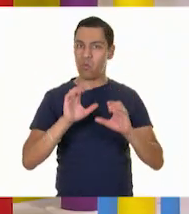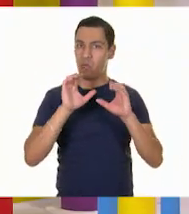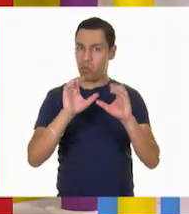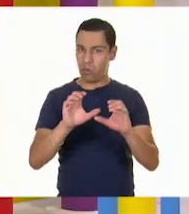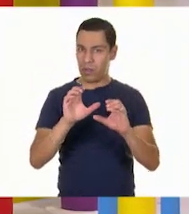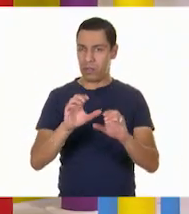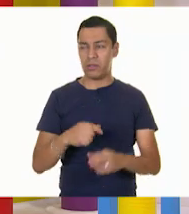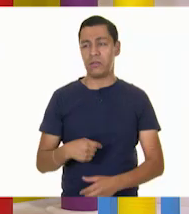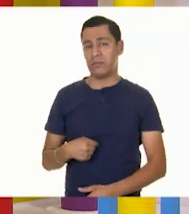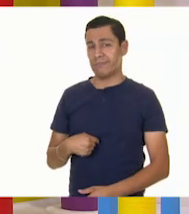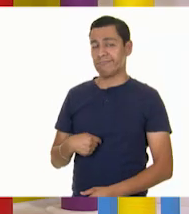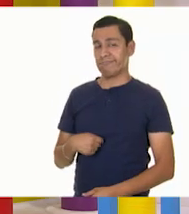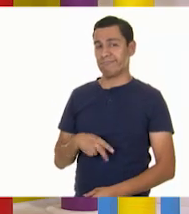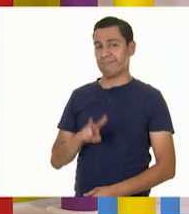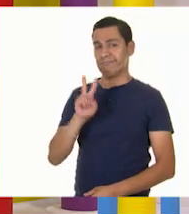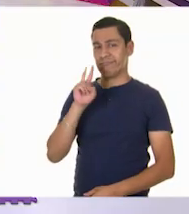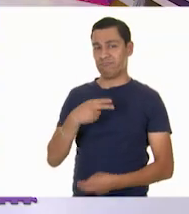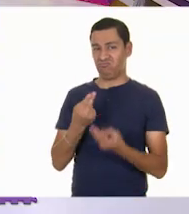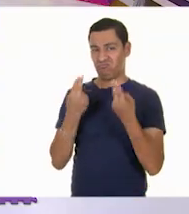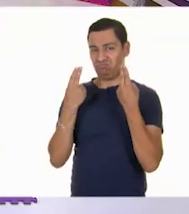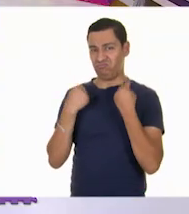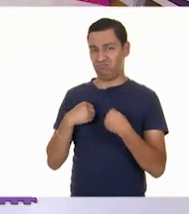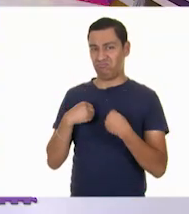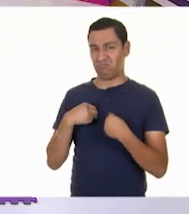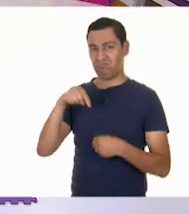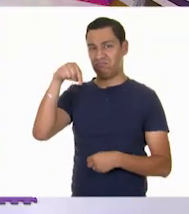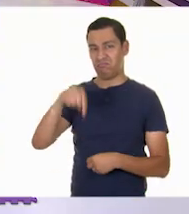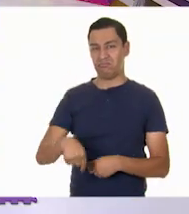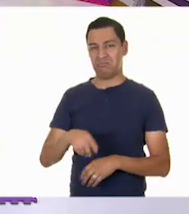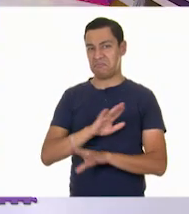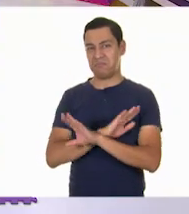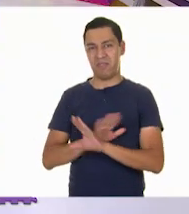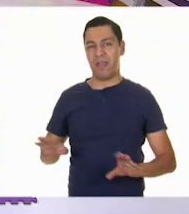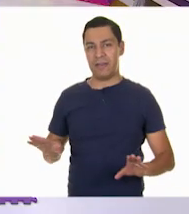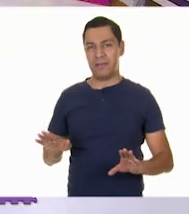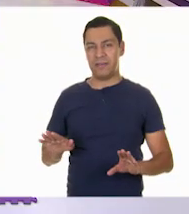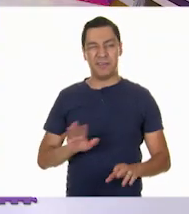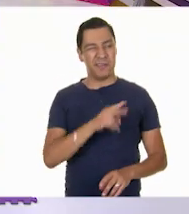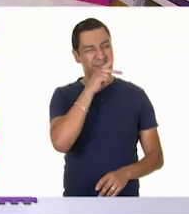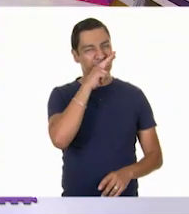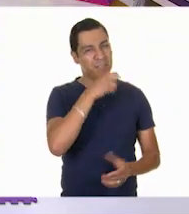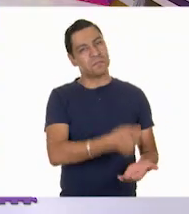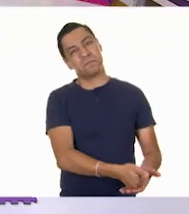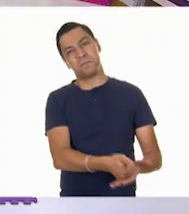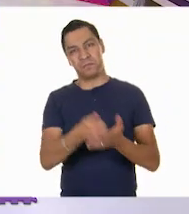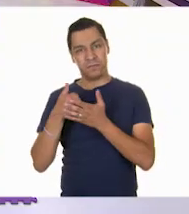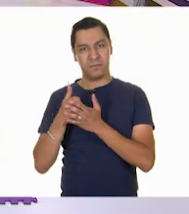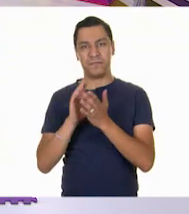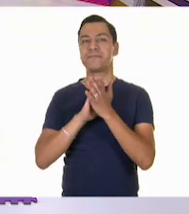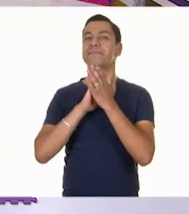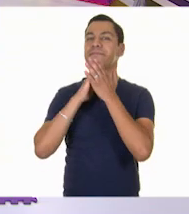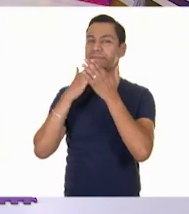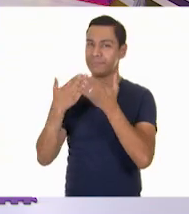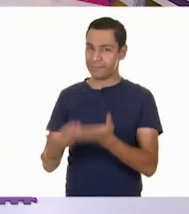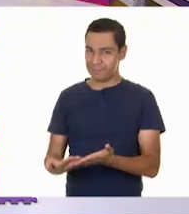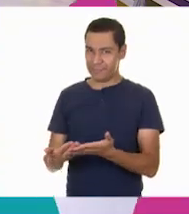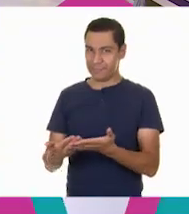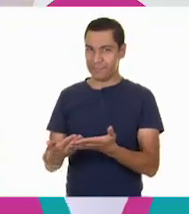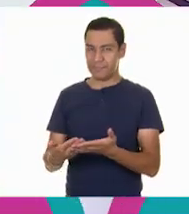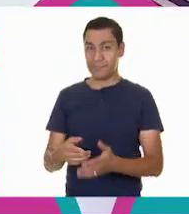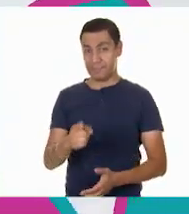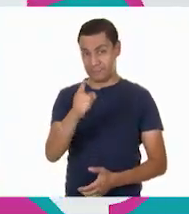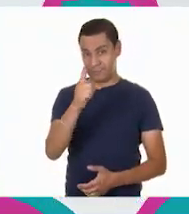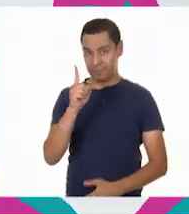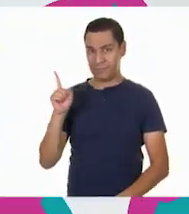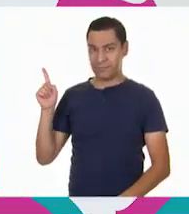con mi balón. No te preocupes, Pepe. Ahora, quiero que me ayudes con la página del libro. ¿Te parece? Sí. Vamos a poner, niñas y